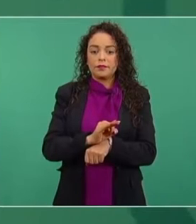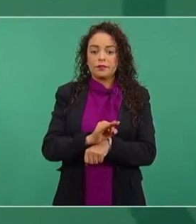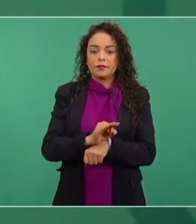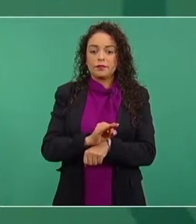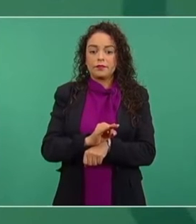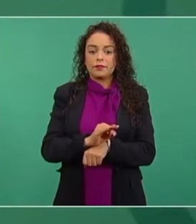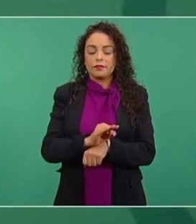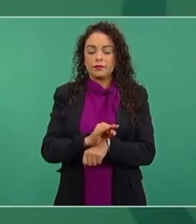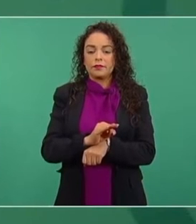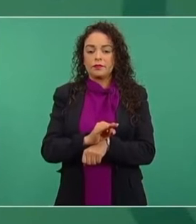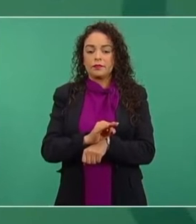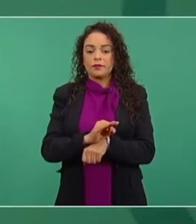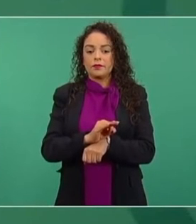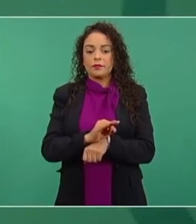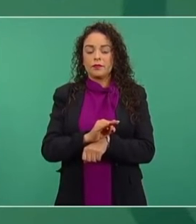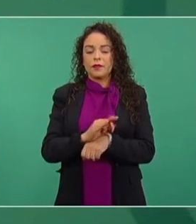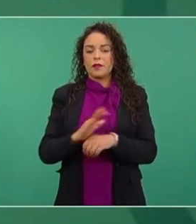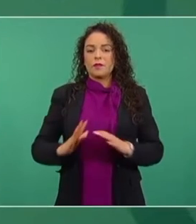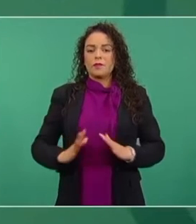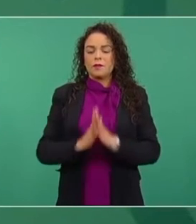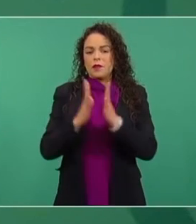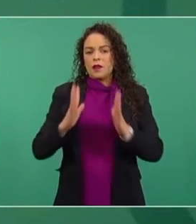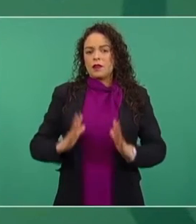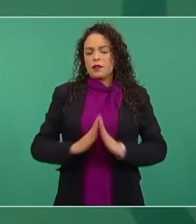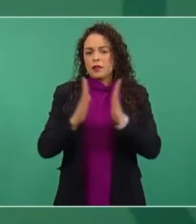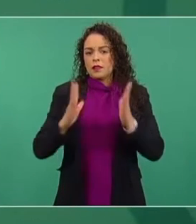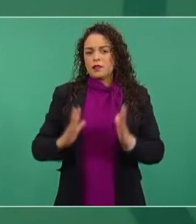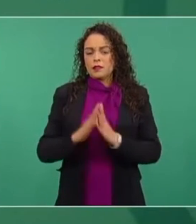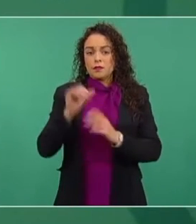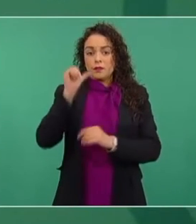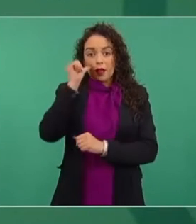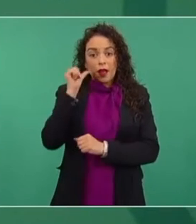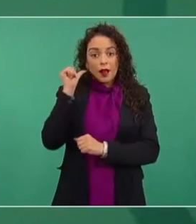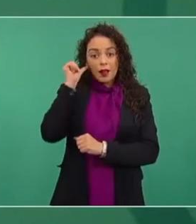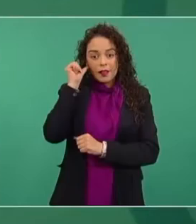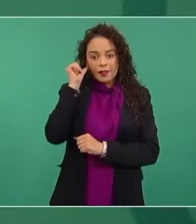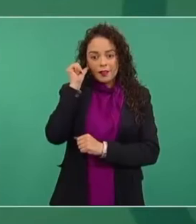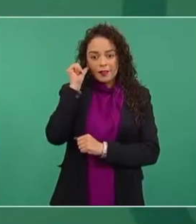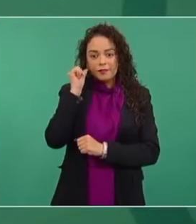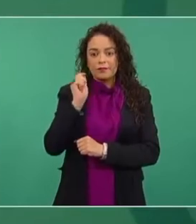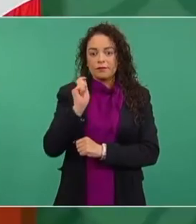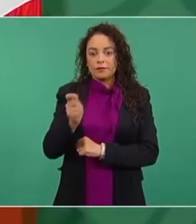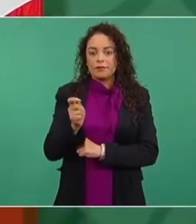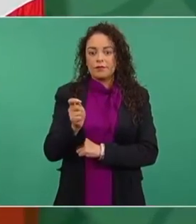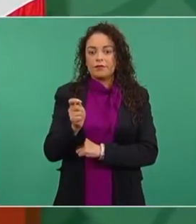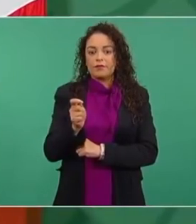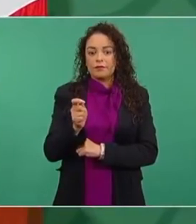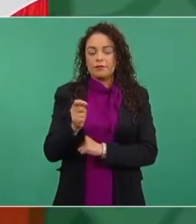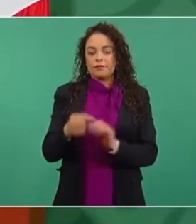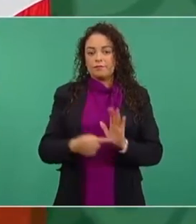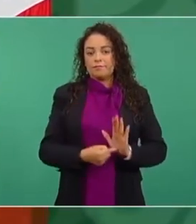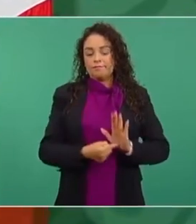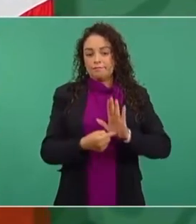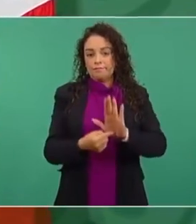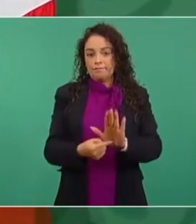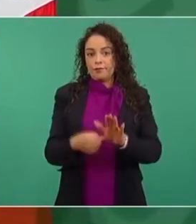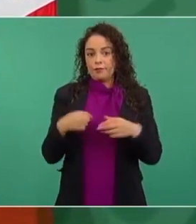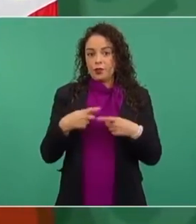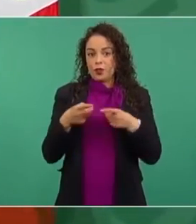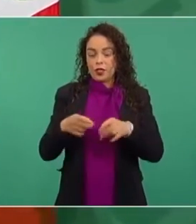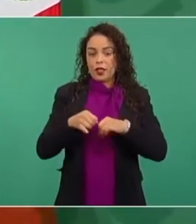ayer en el informe que se rindió en el Zócalo